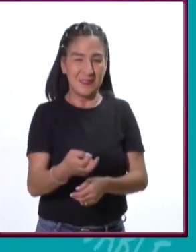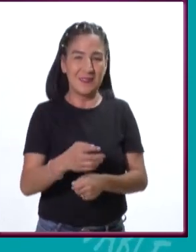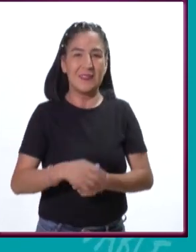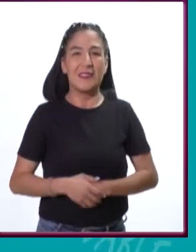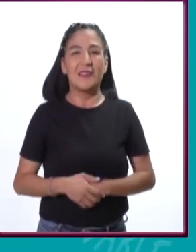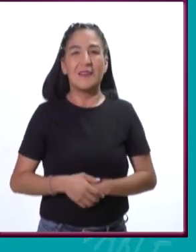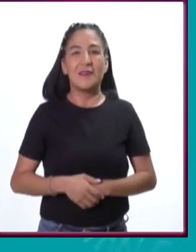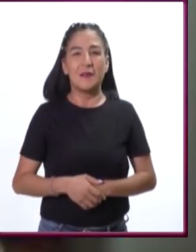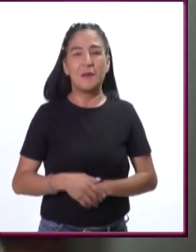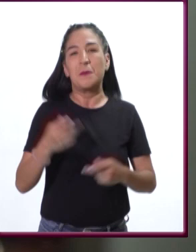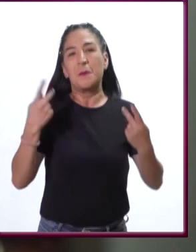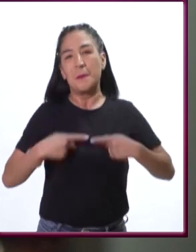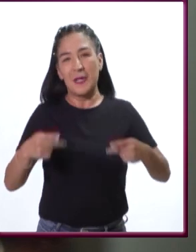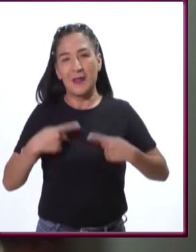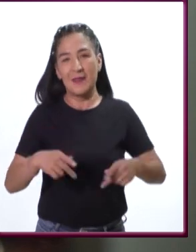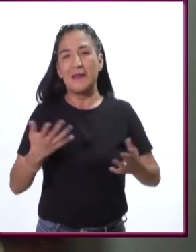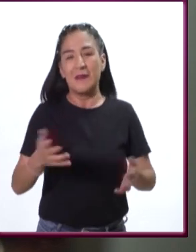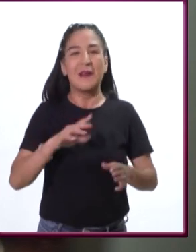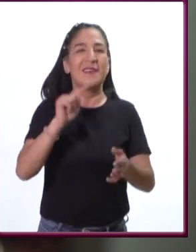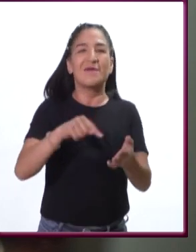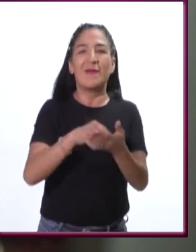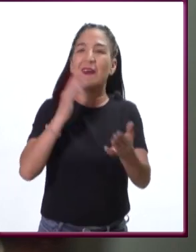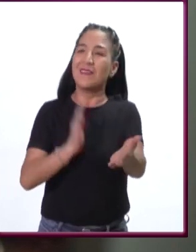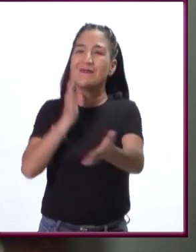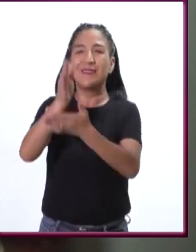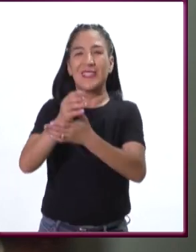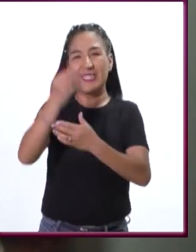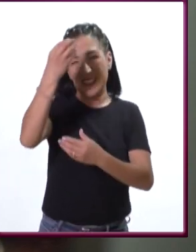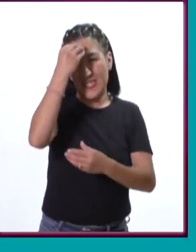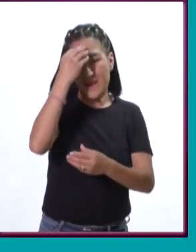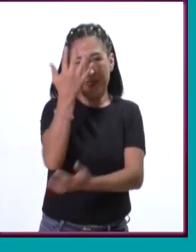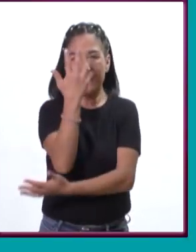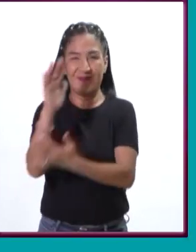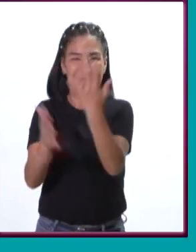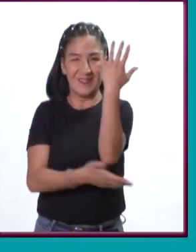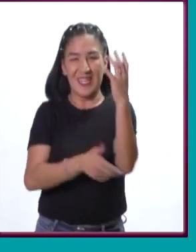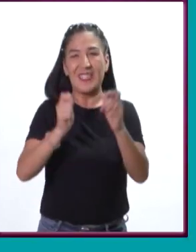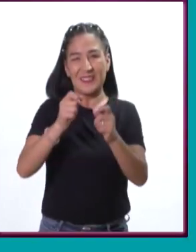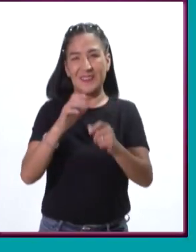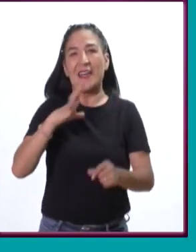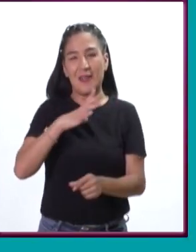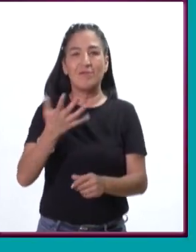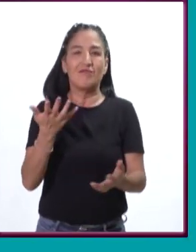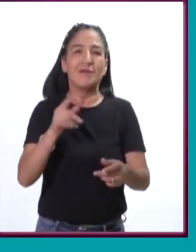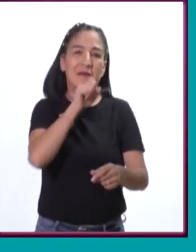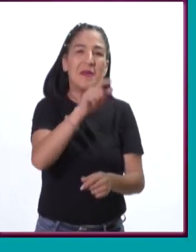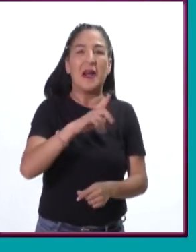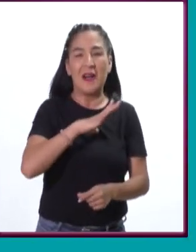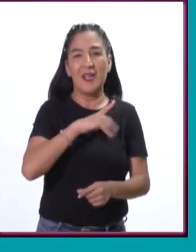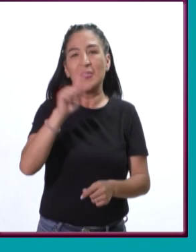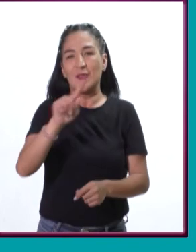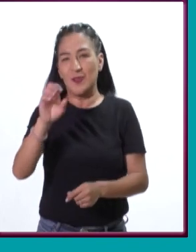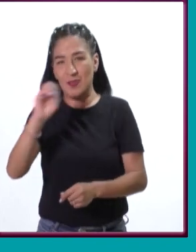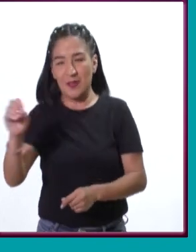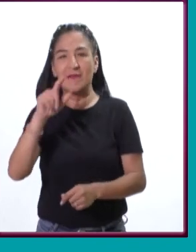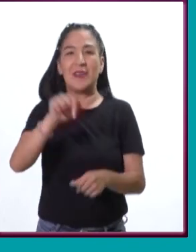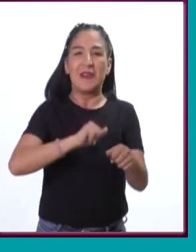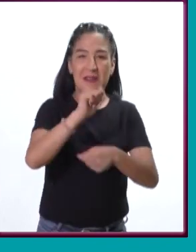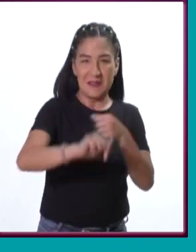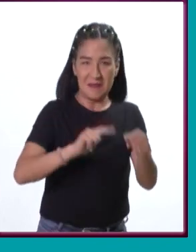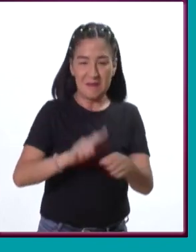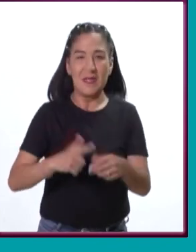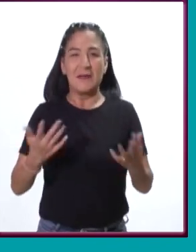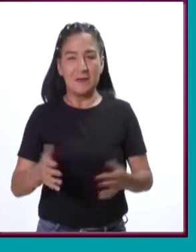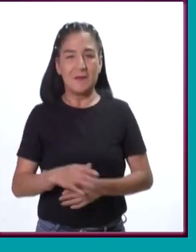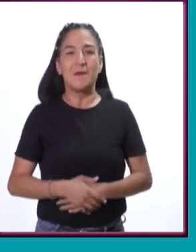compuestos de animales y plantas, no hay un ecosistema que no tenga ningún animal. Eso se llama un